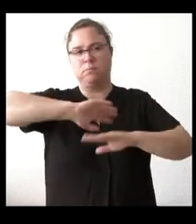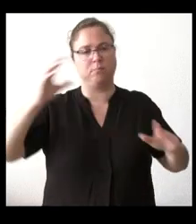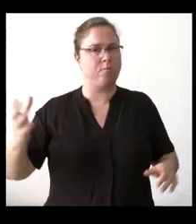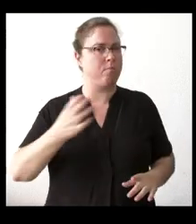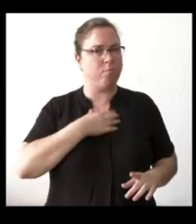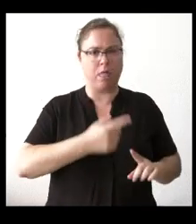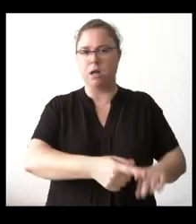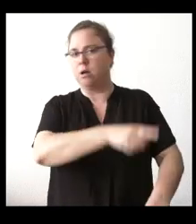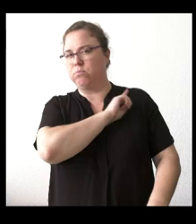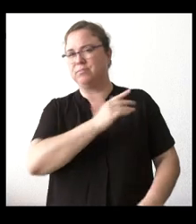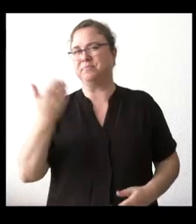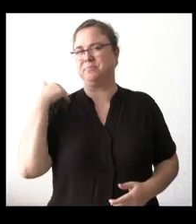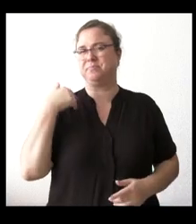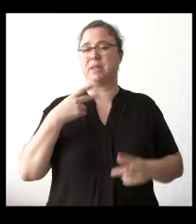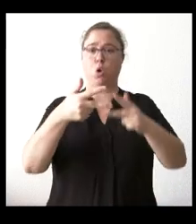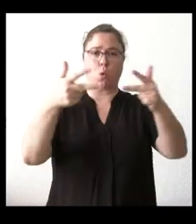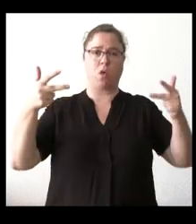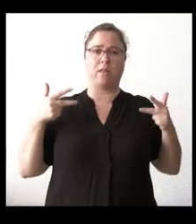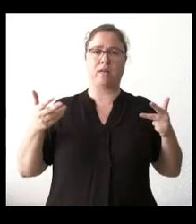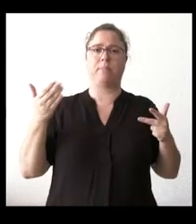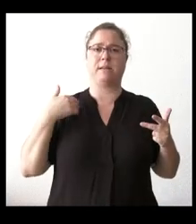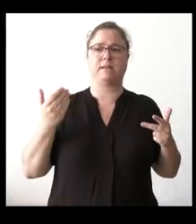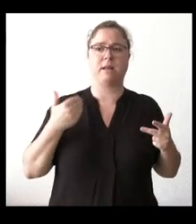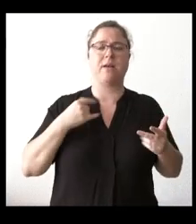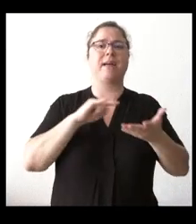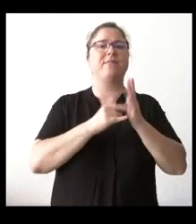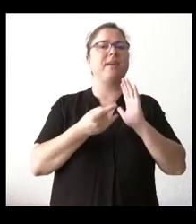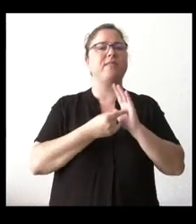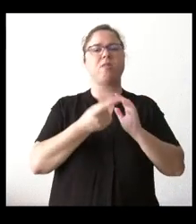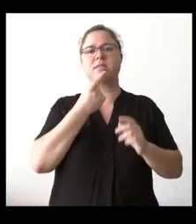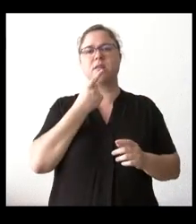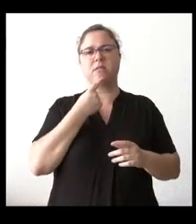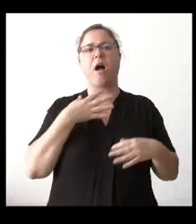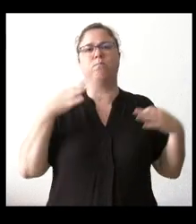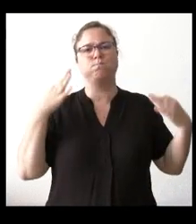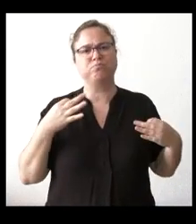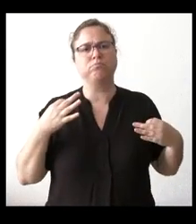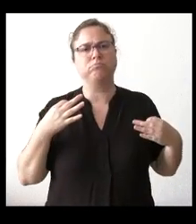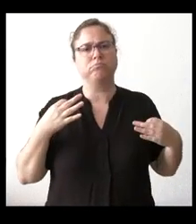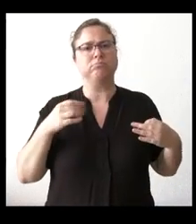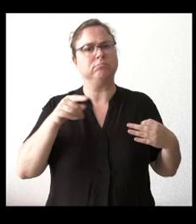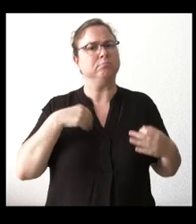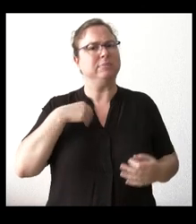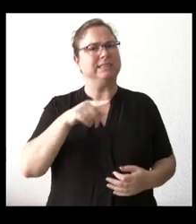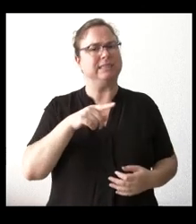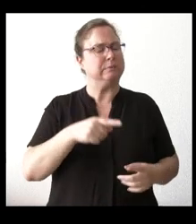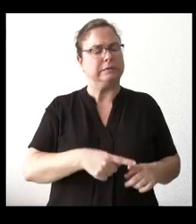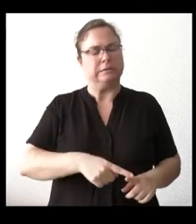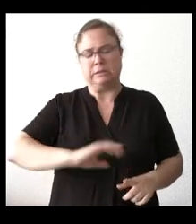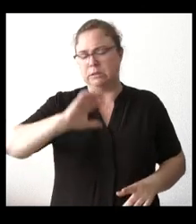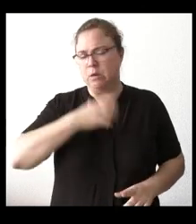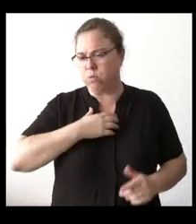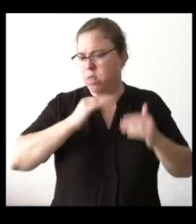La rueda de prensa que dieron la RAN y los técnicos daba a entender precisamente eso y esa tarde además